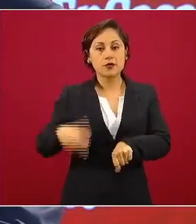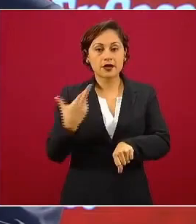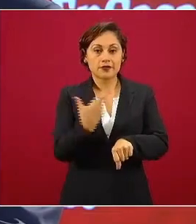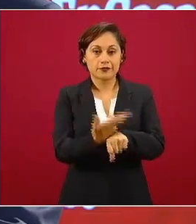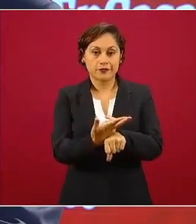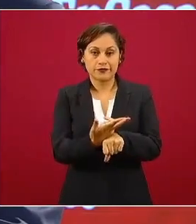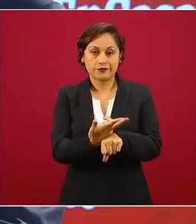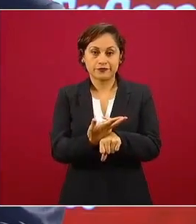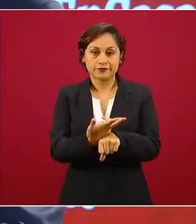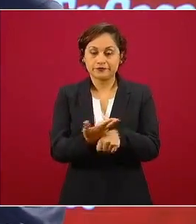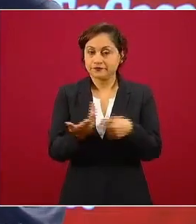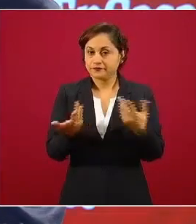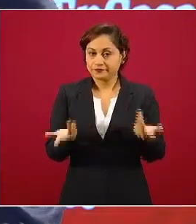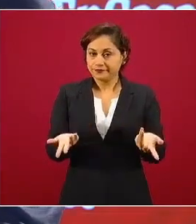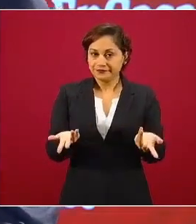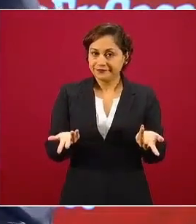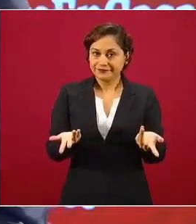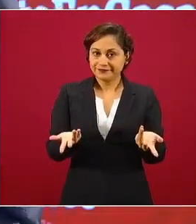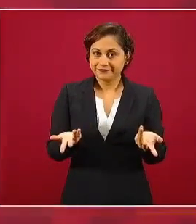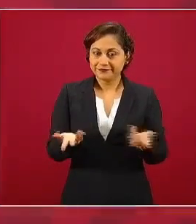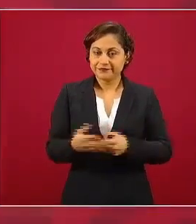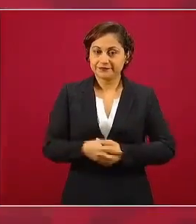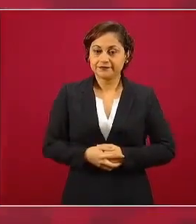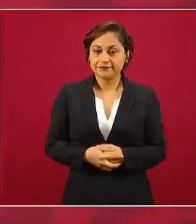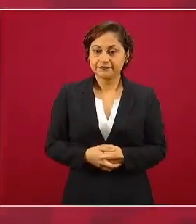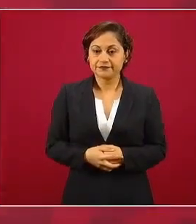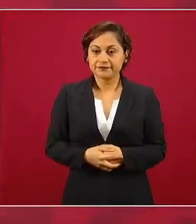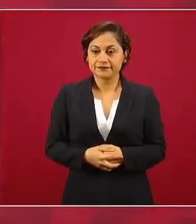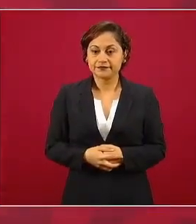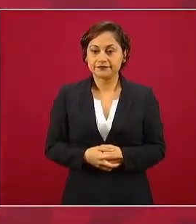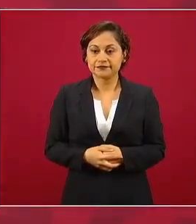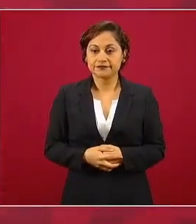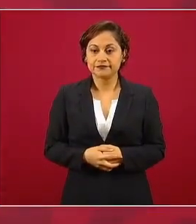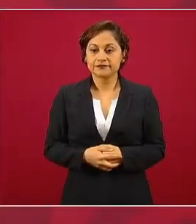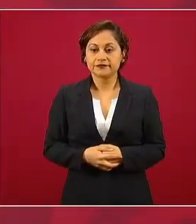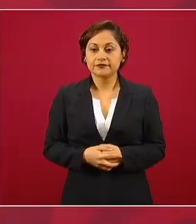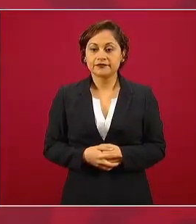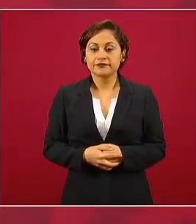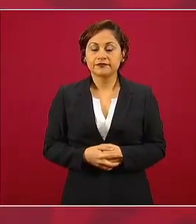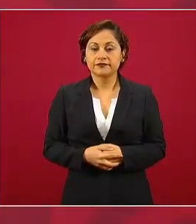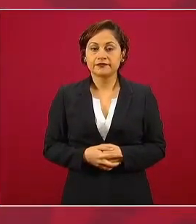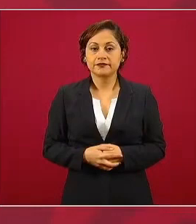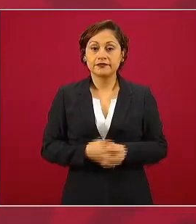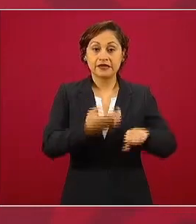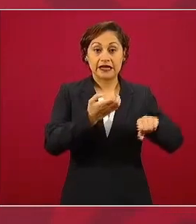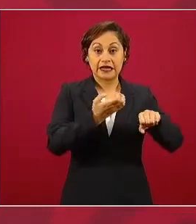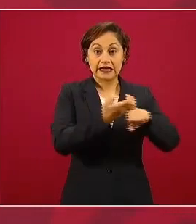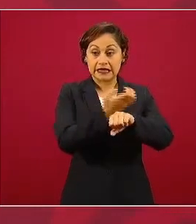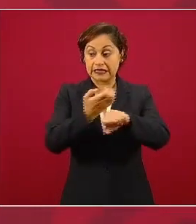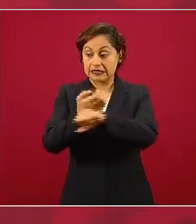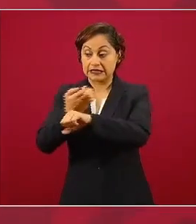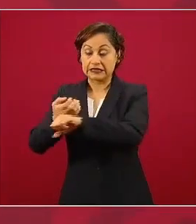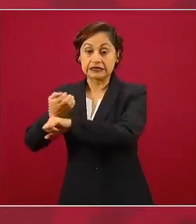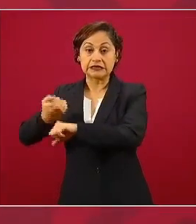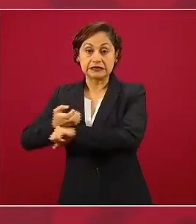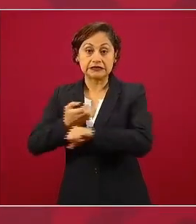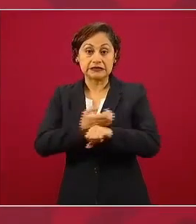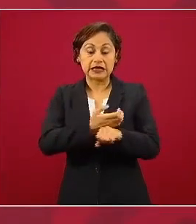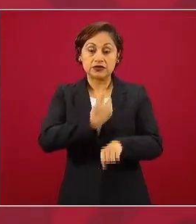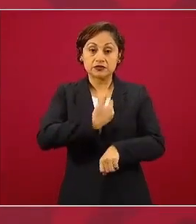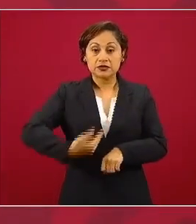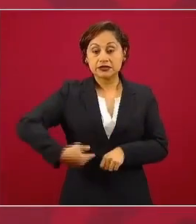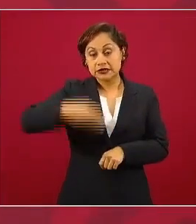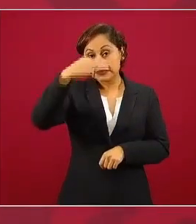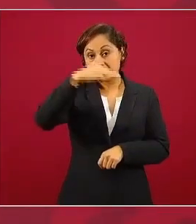los poderes ejecutivos locales, presidencias